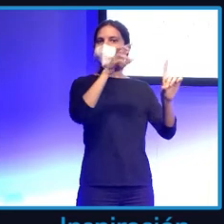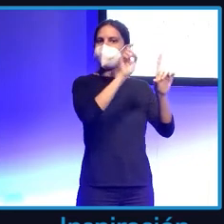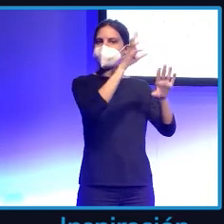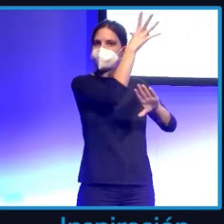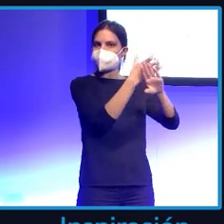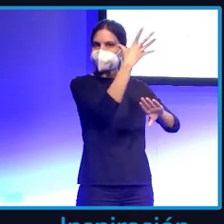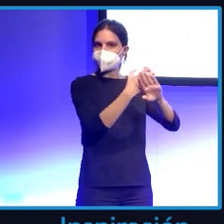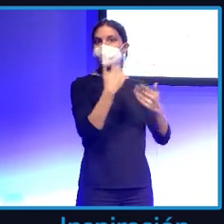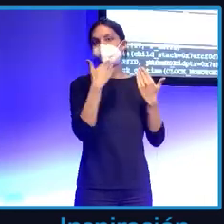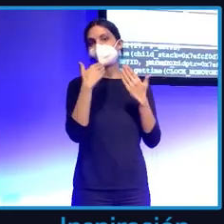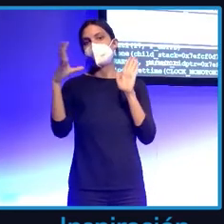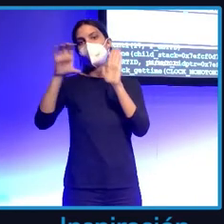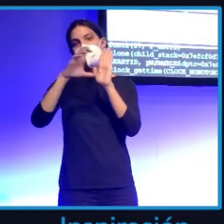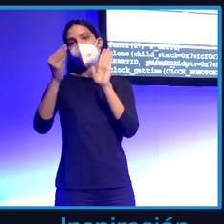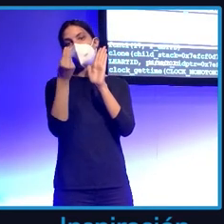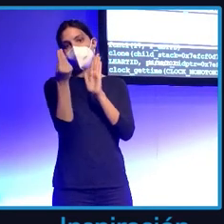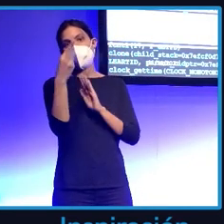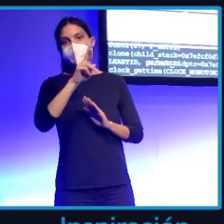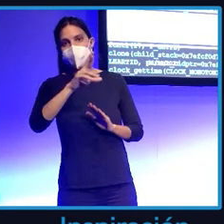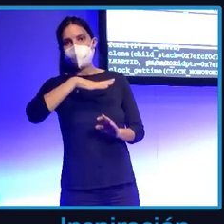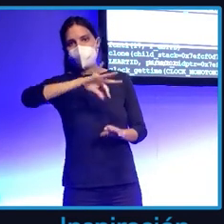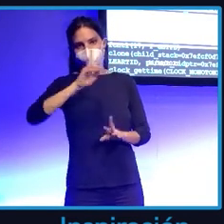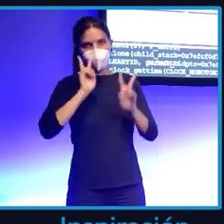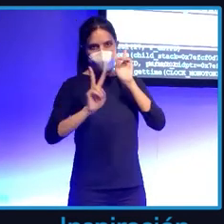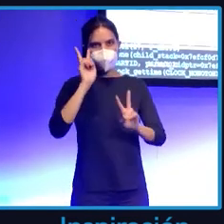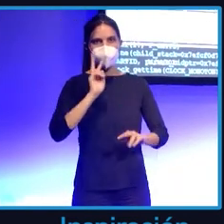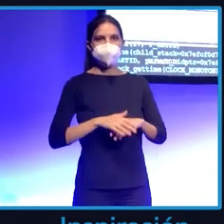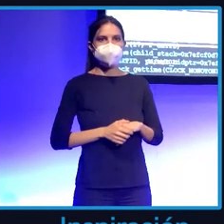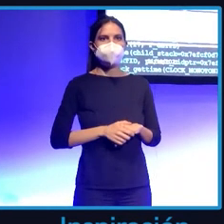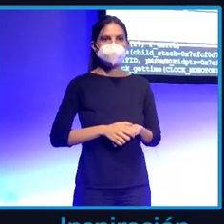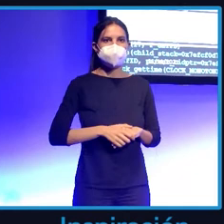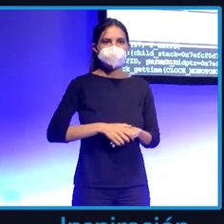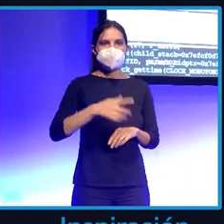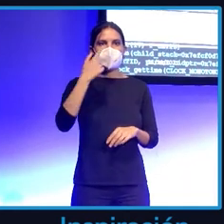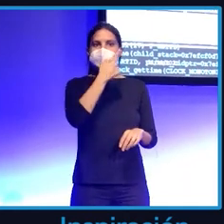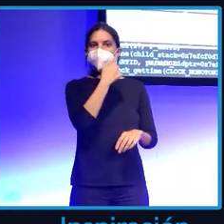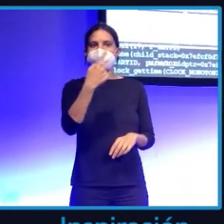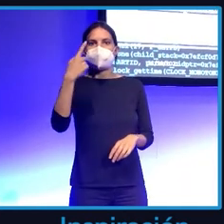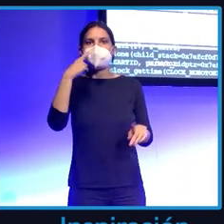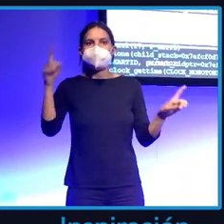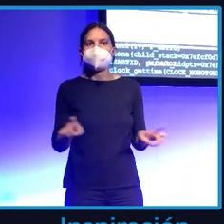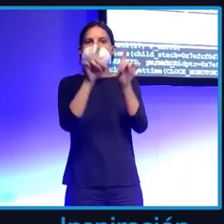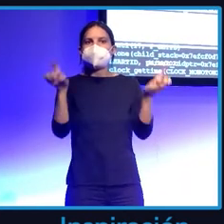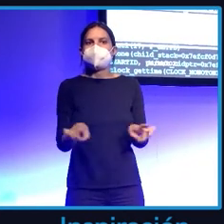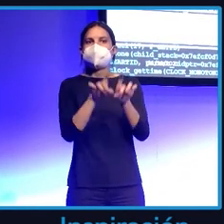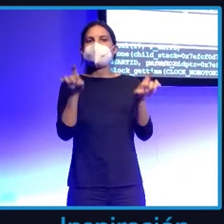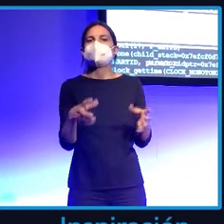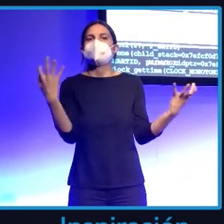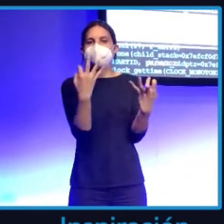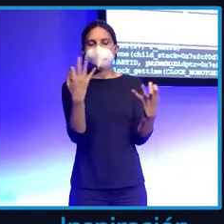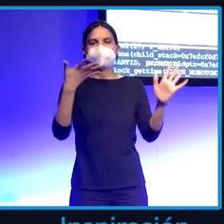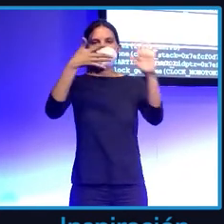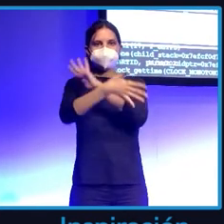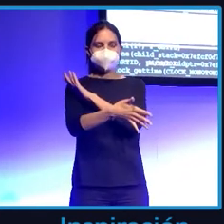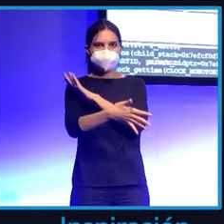QR podéis verlo. ¿Qué es un peritaje informático? Bueno, pues consiste en demostrar